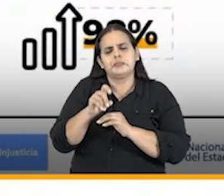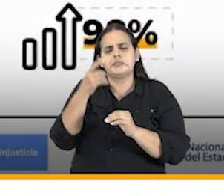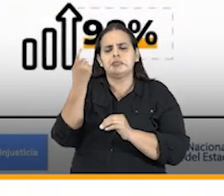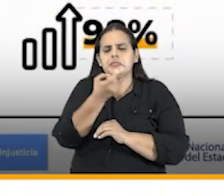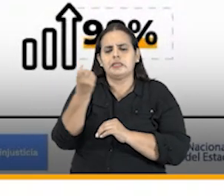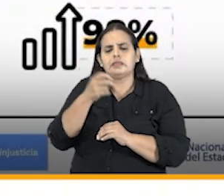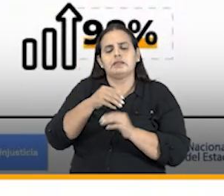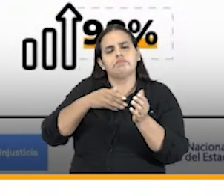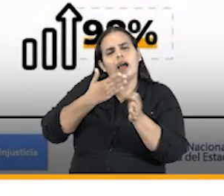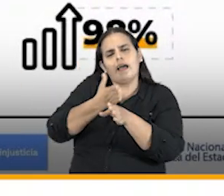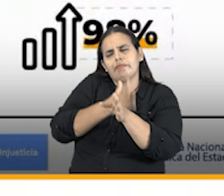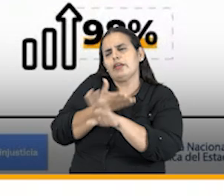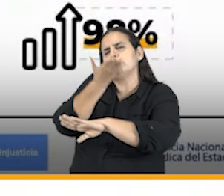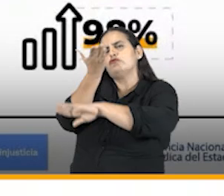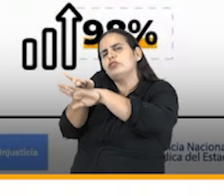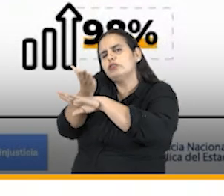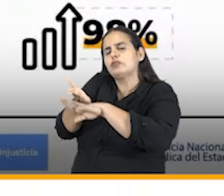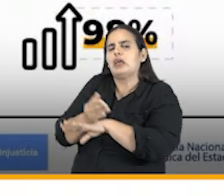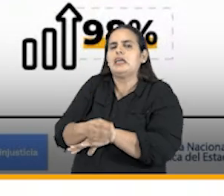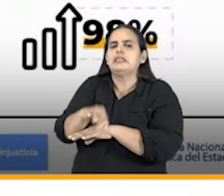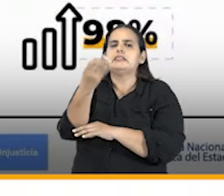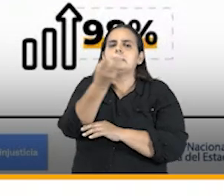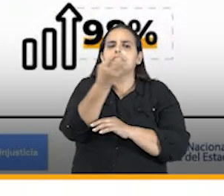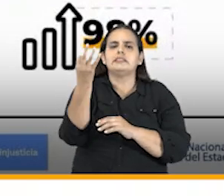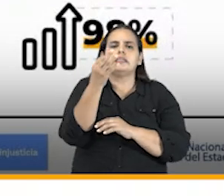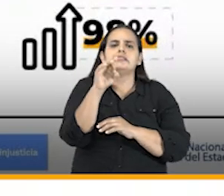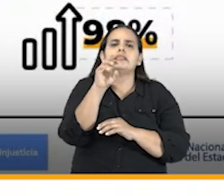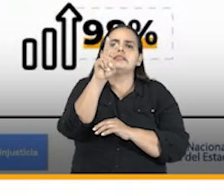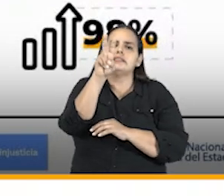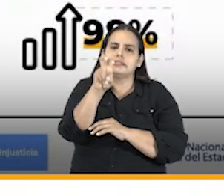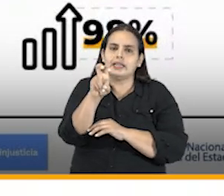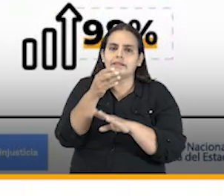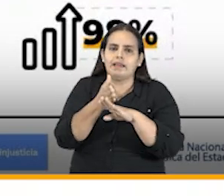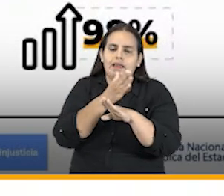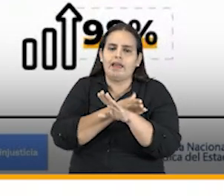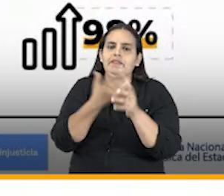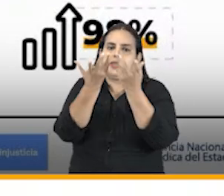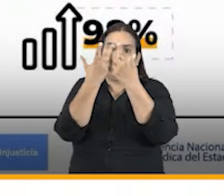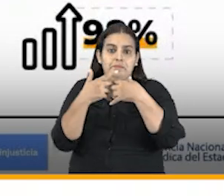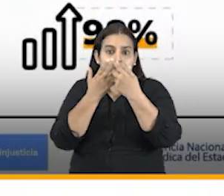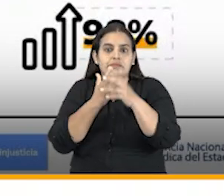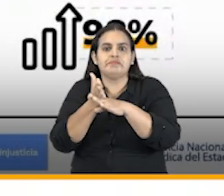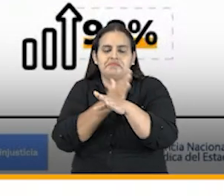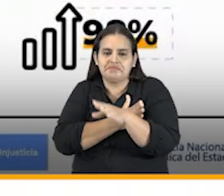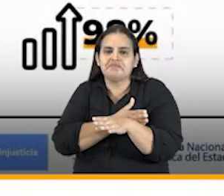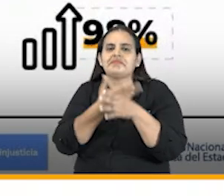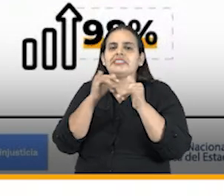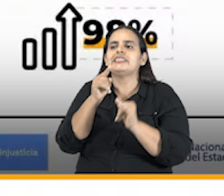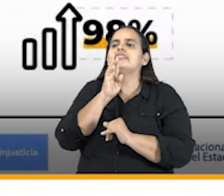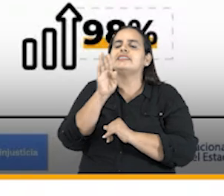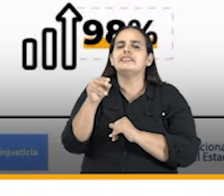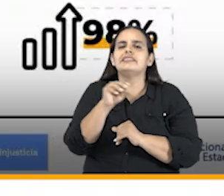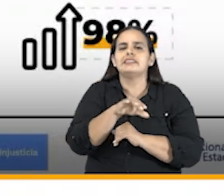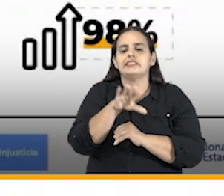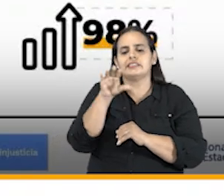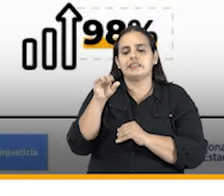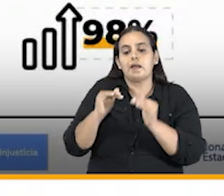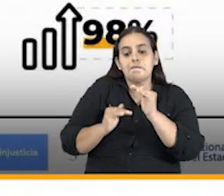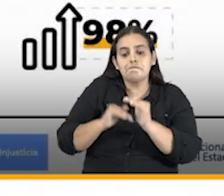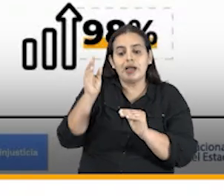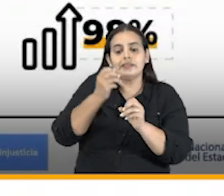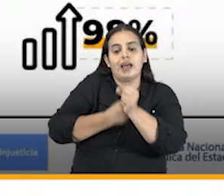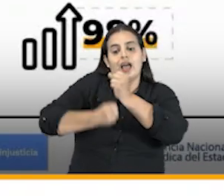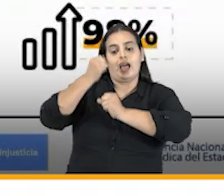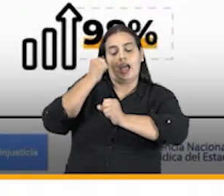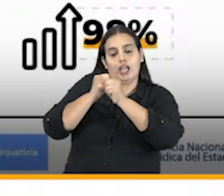atendimos 307 entidades estos son 5,5% más